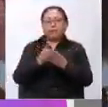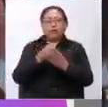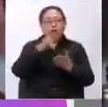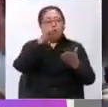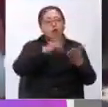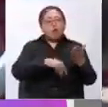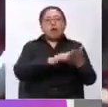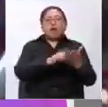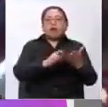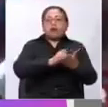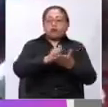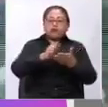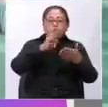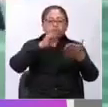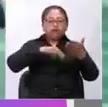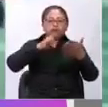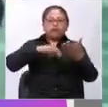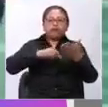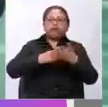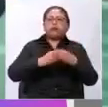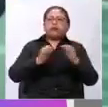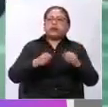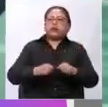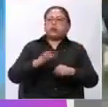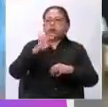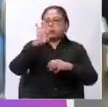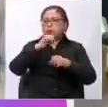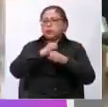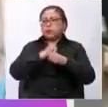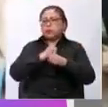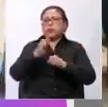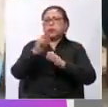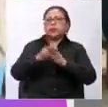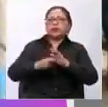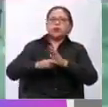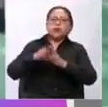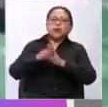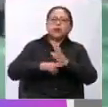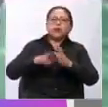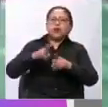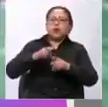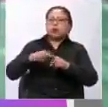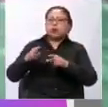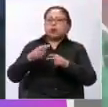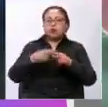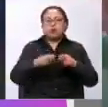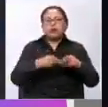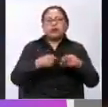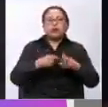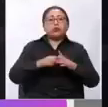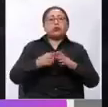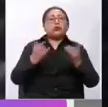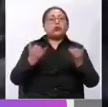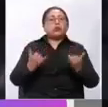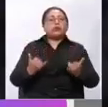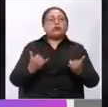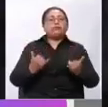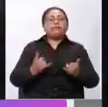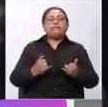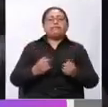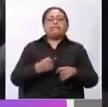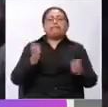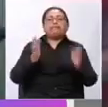por ellos mismos, puedan ahora elaborar videos cortos que van a ser difundidos a partir del día de hoy desde la